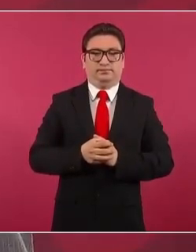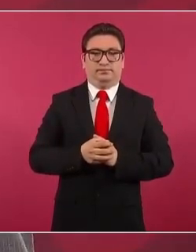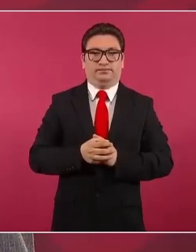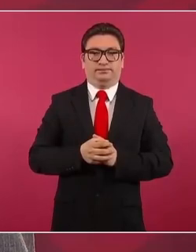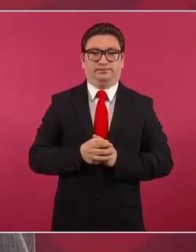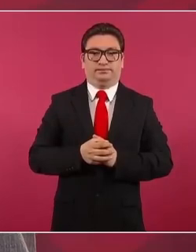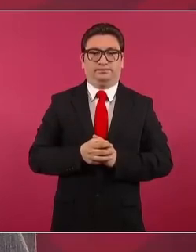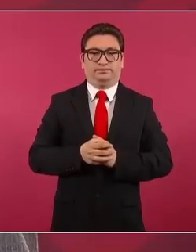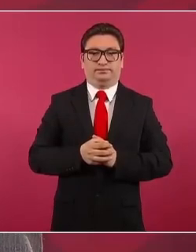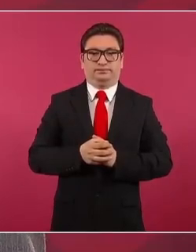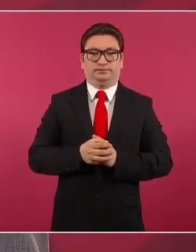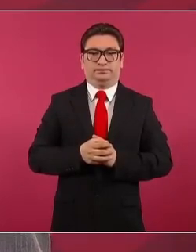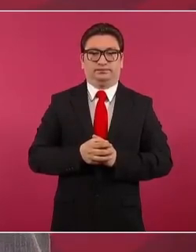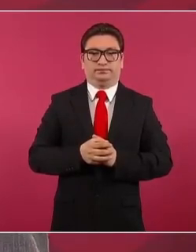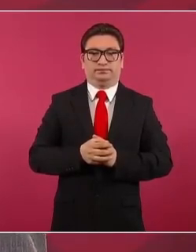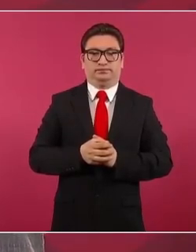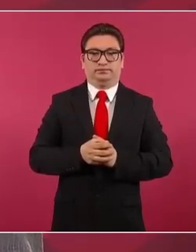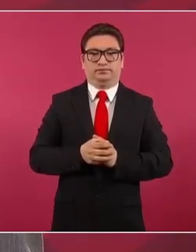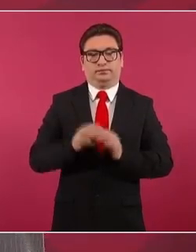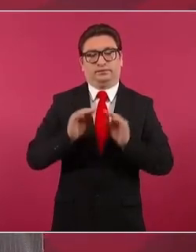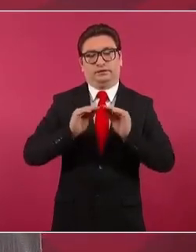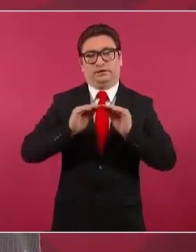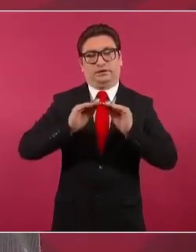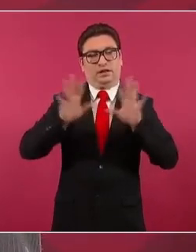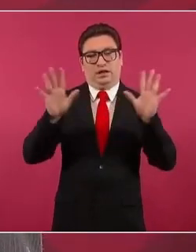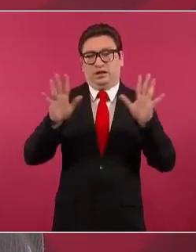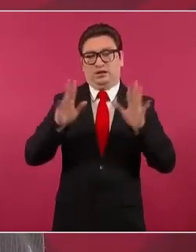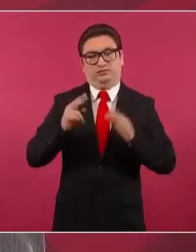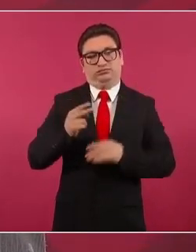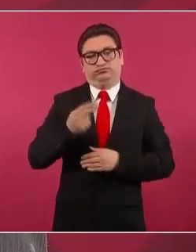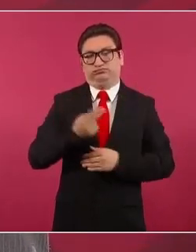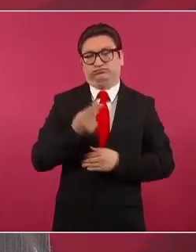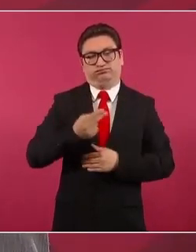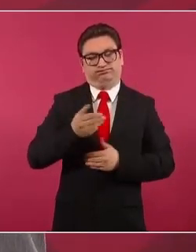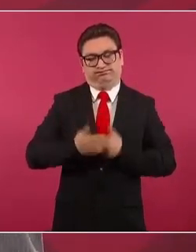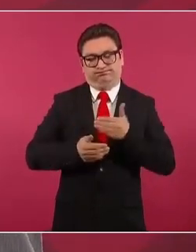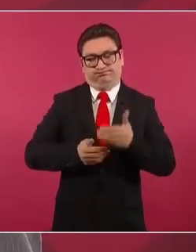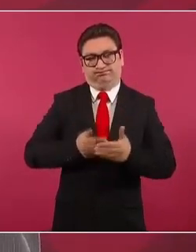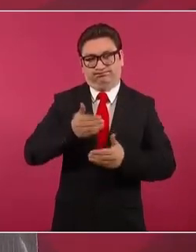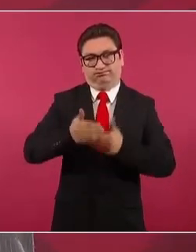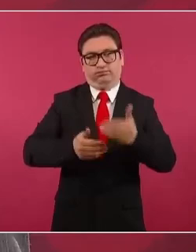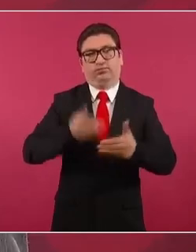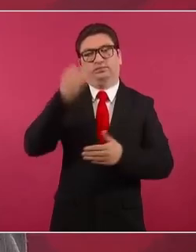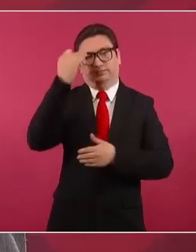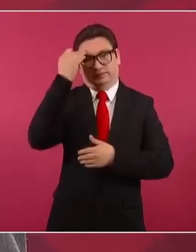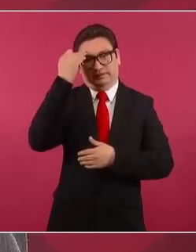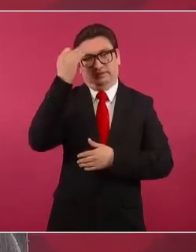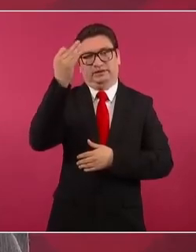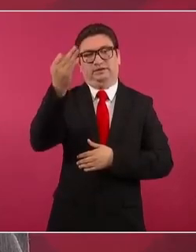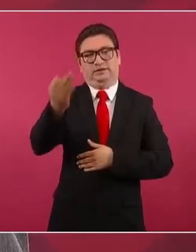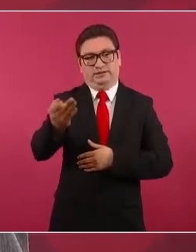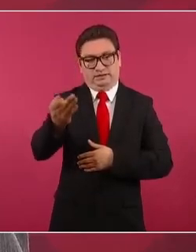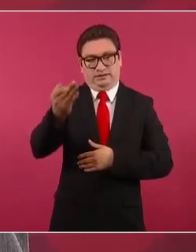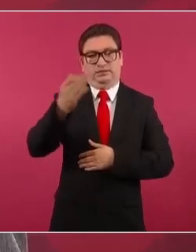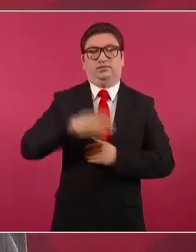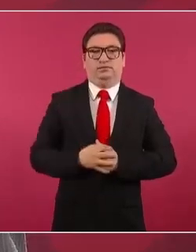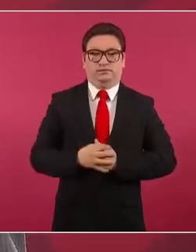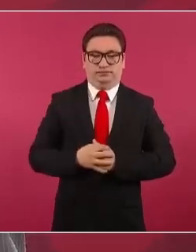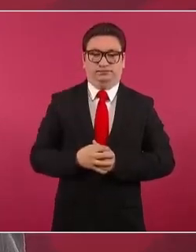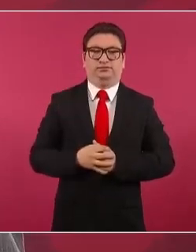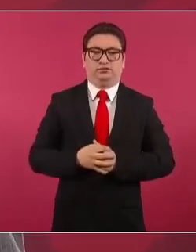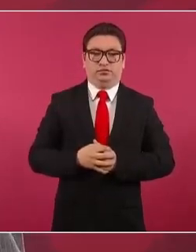es un procedimiento que lleva tiempo, nosotros